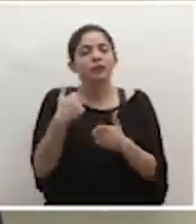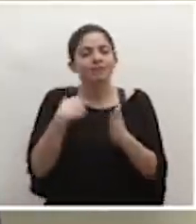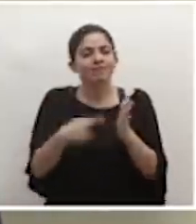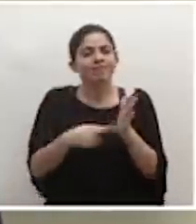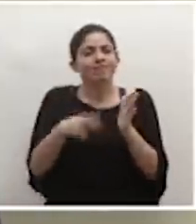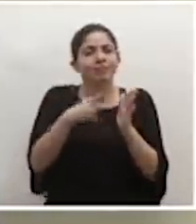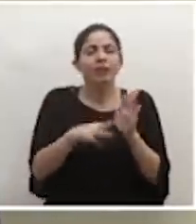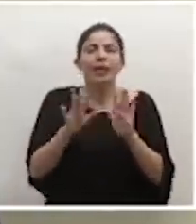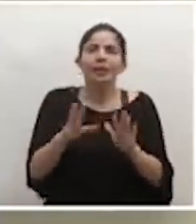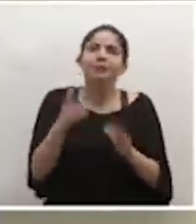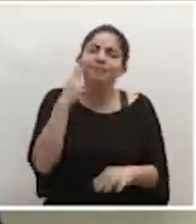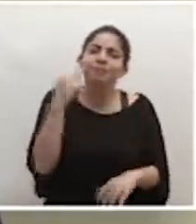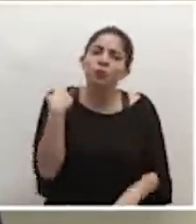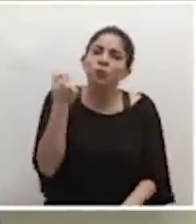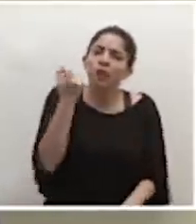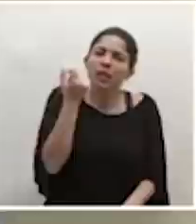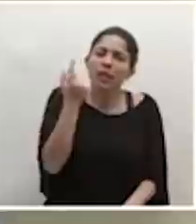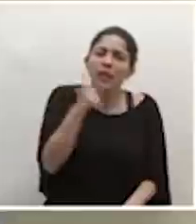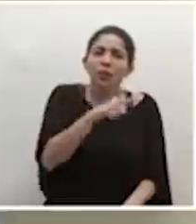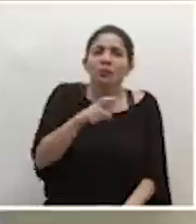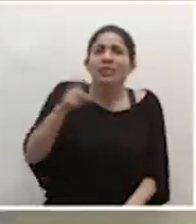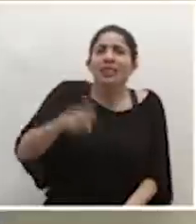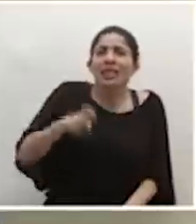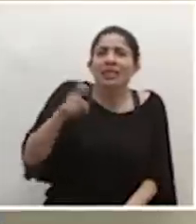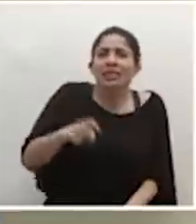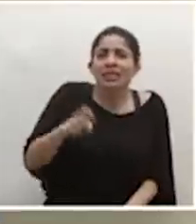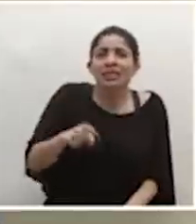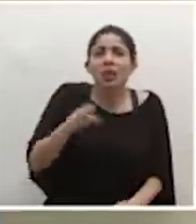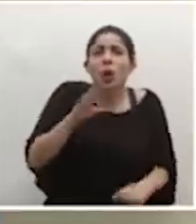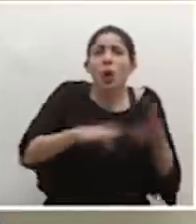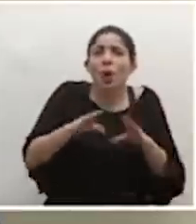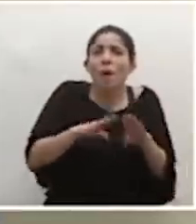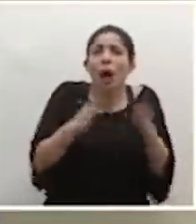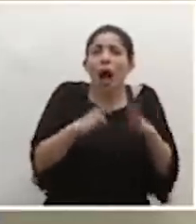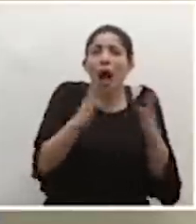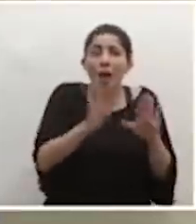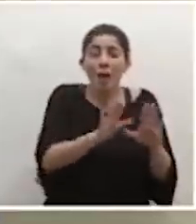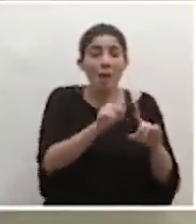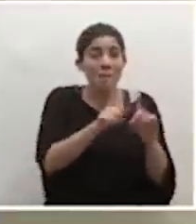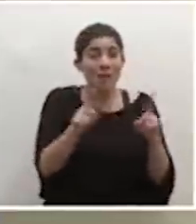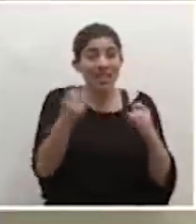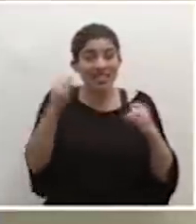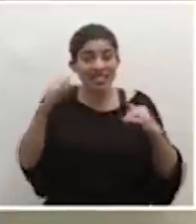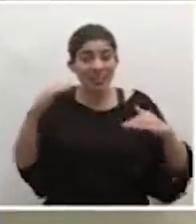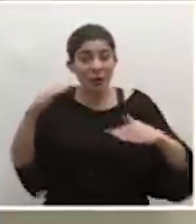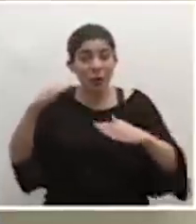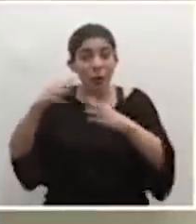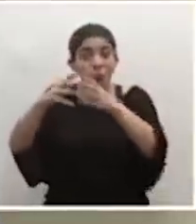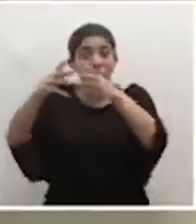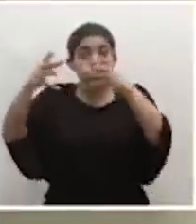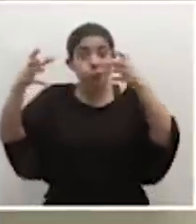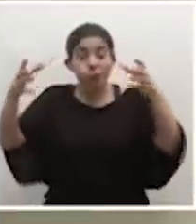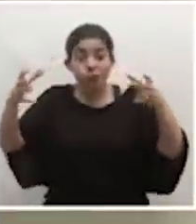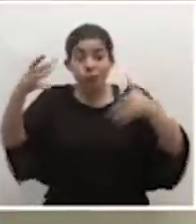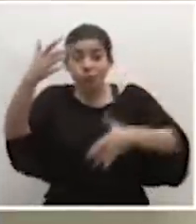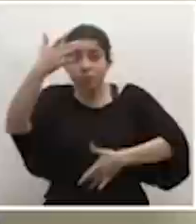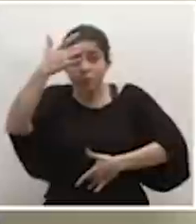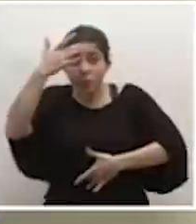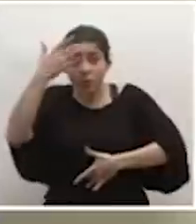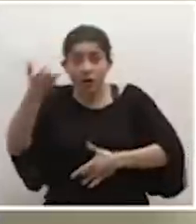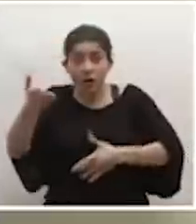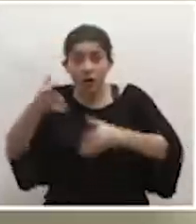vamos a ver, o sea, yo sé que hay mucha necesidad de activar comercialmente, pero en medio de una curva exponencial en donde hay